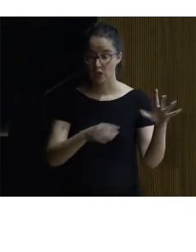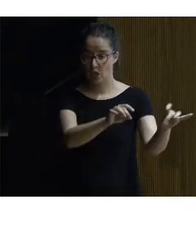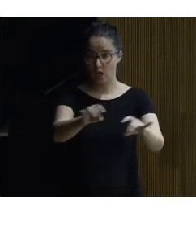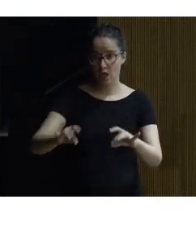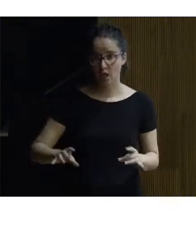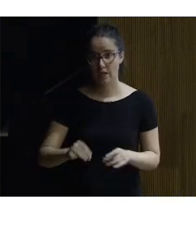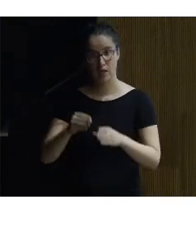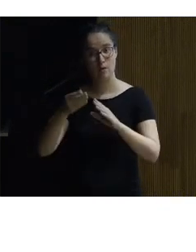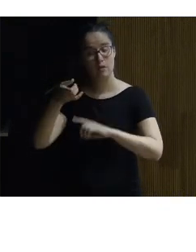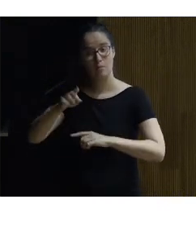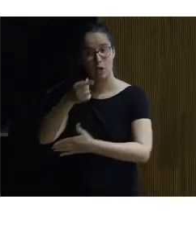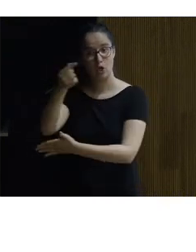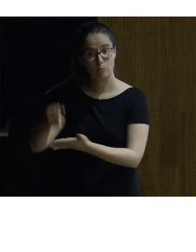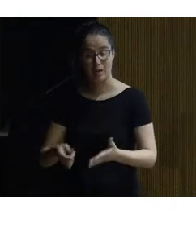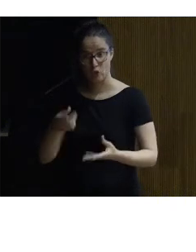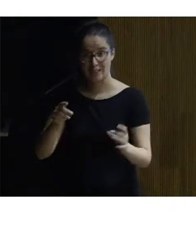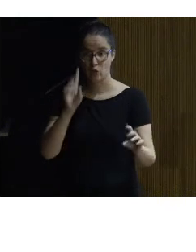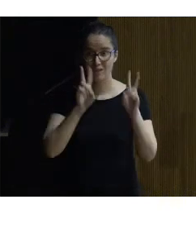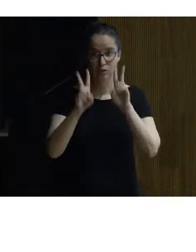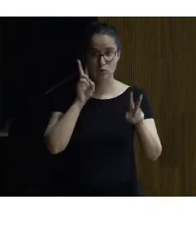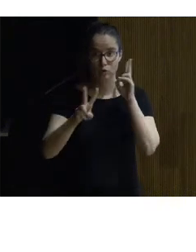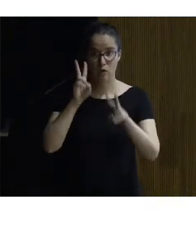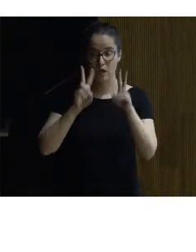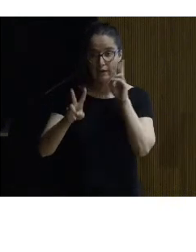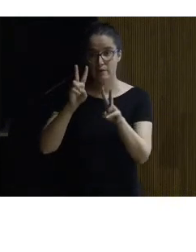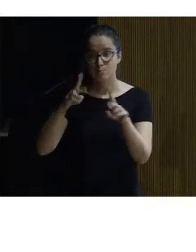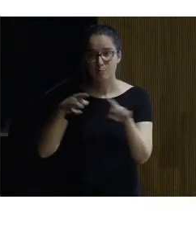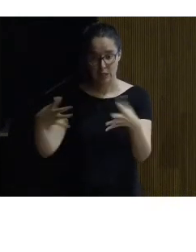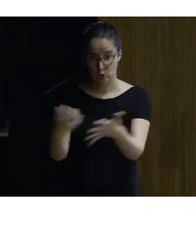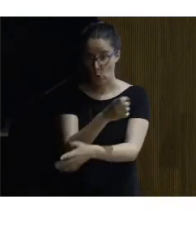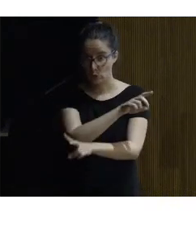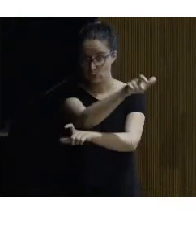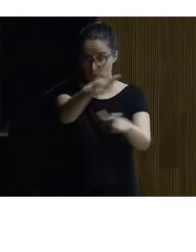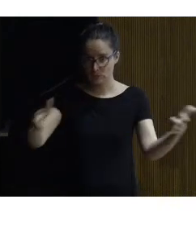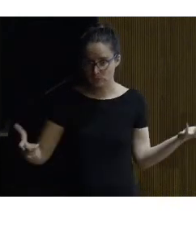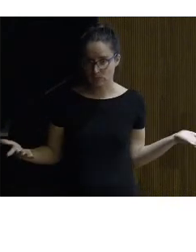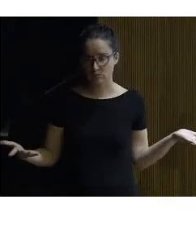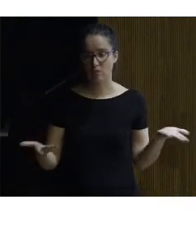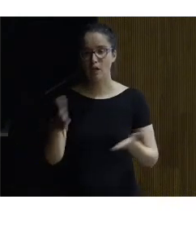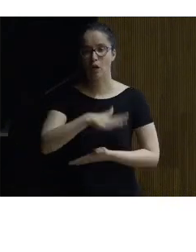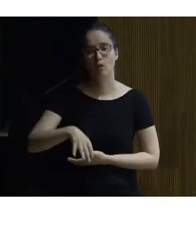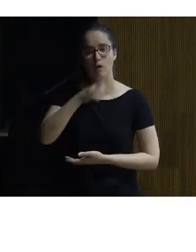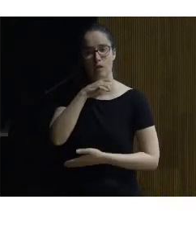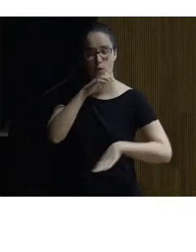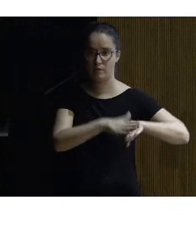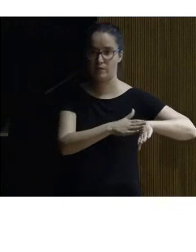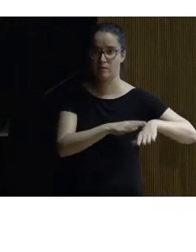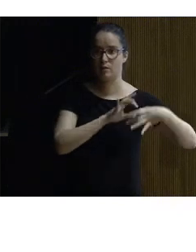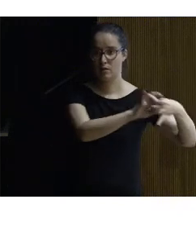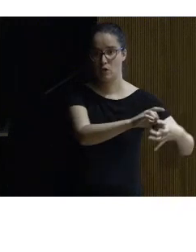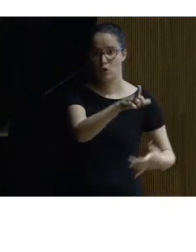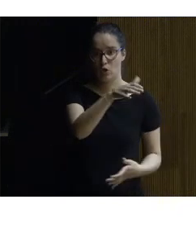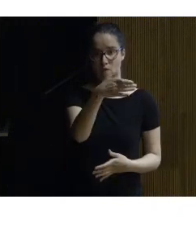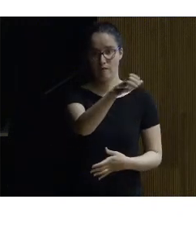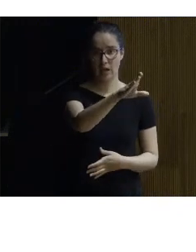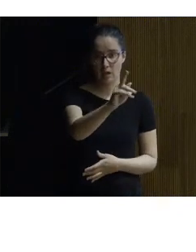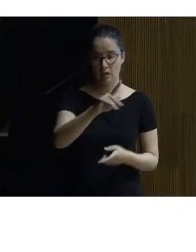las maquetas como los planos tactovisuales son de gran utilidad para todo el mundo en el casco antiguo la foto de la izquierda corresponde a Lübeck